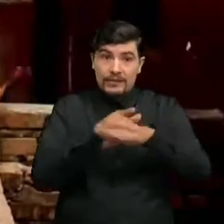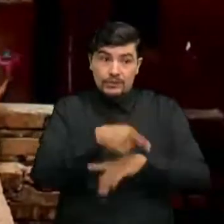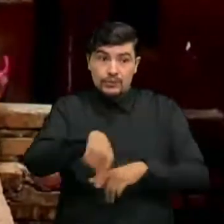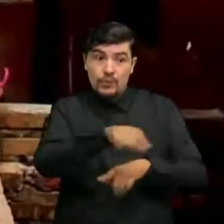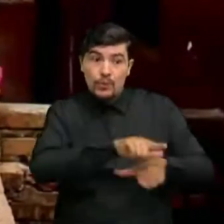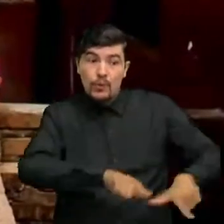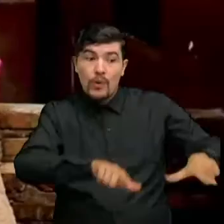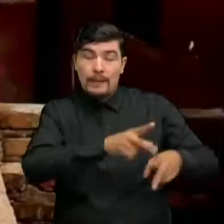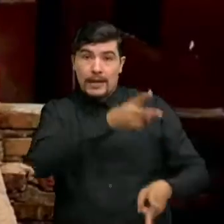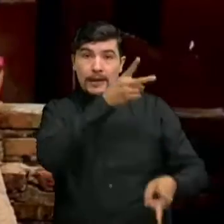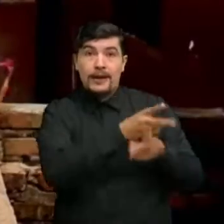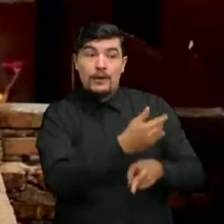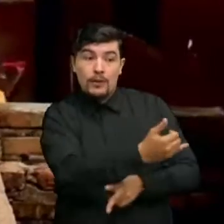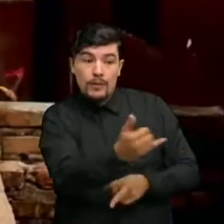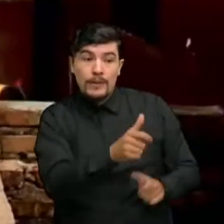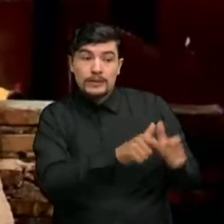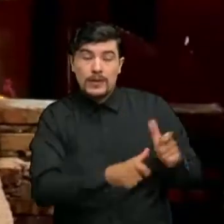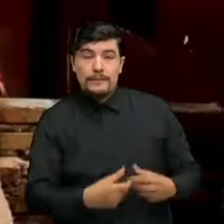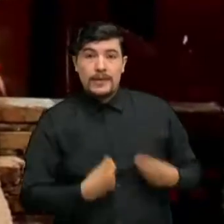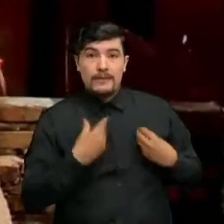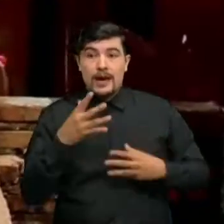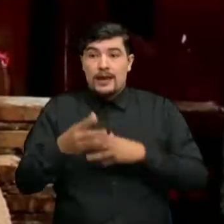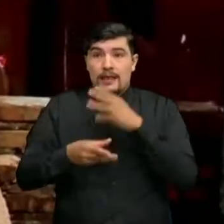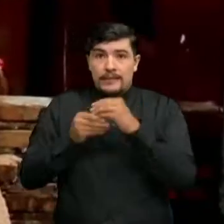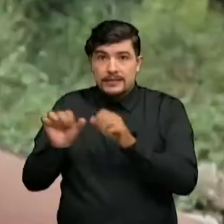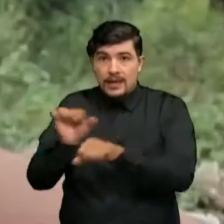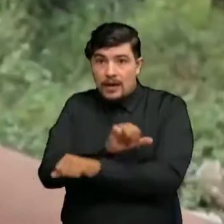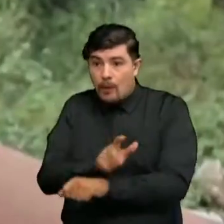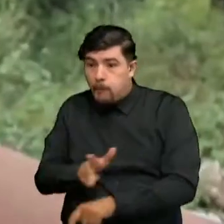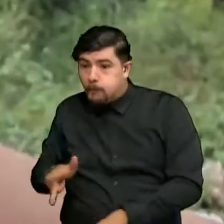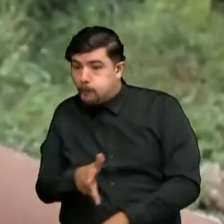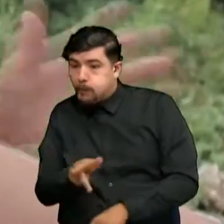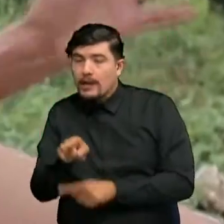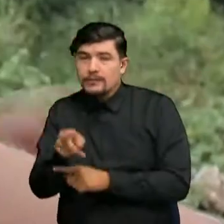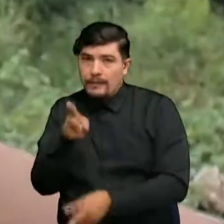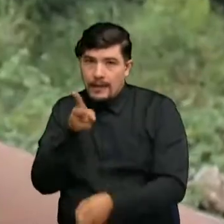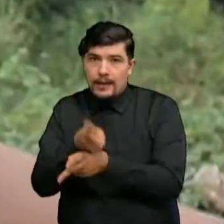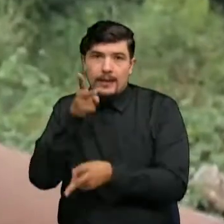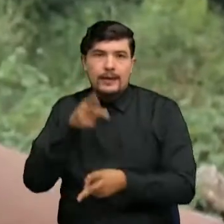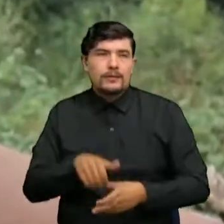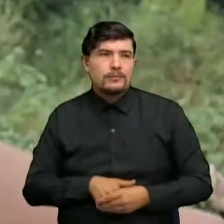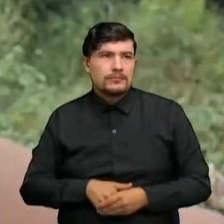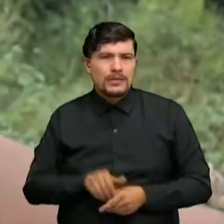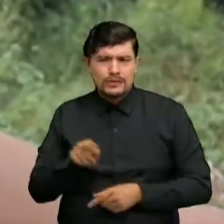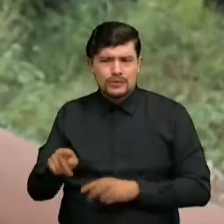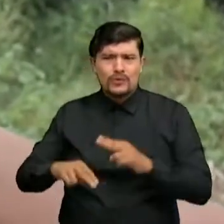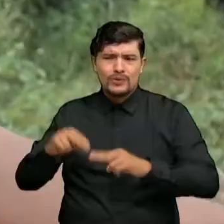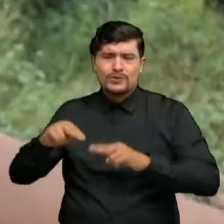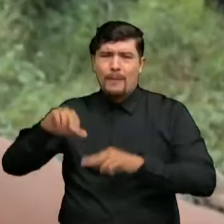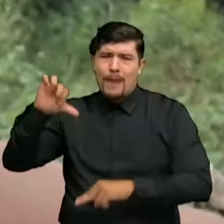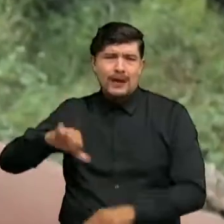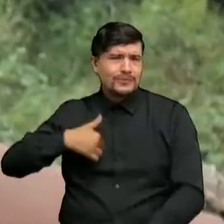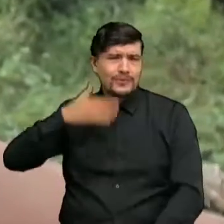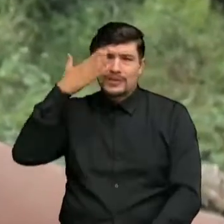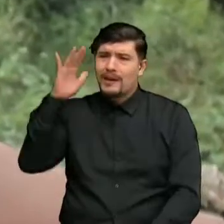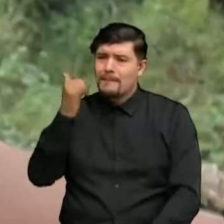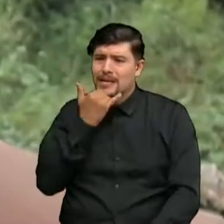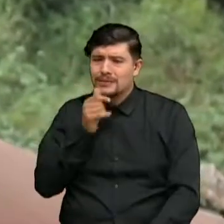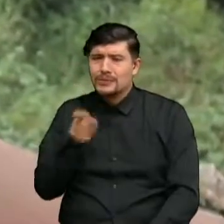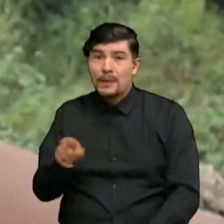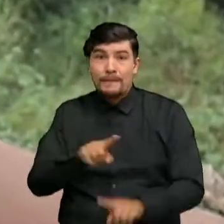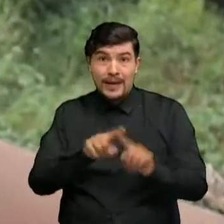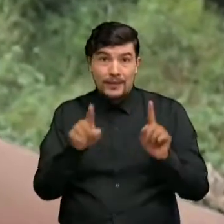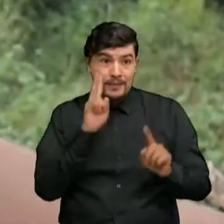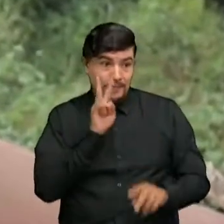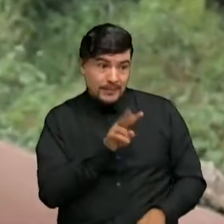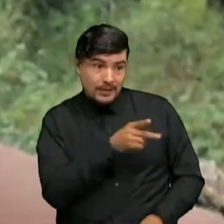residentes, sino para los vehículos. Pues las obras quedaron de pronto mal hechas o no sé qué pasó, pero como vemos acá, estas